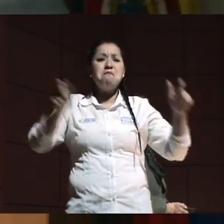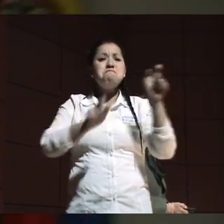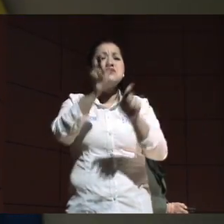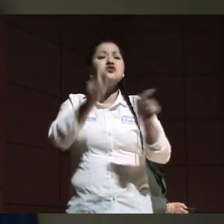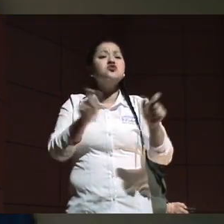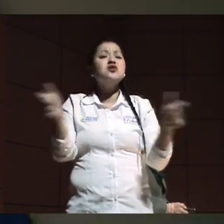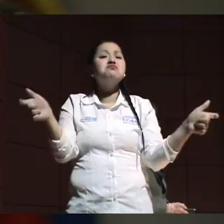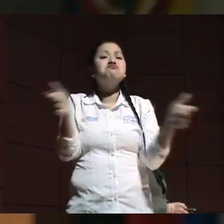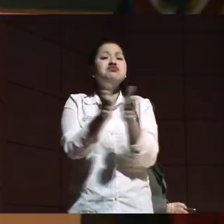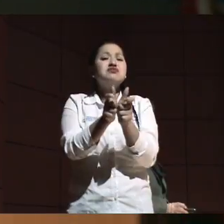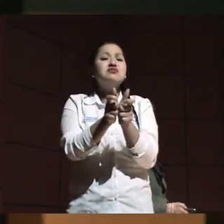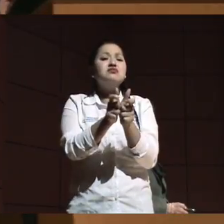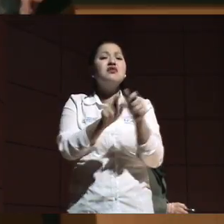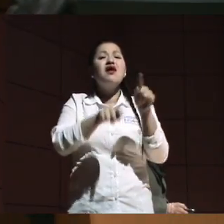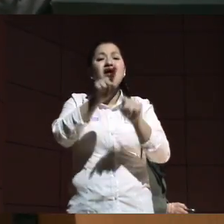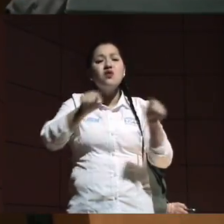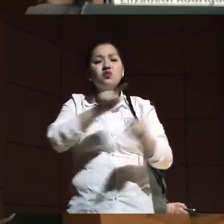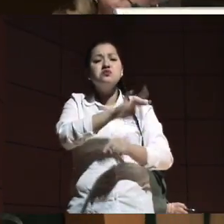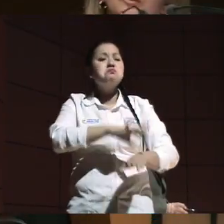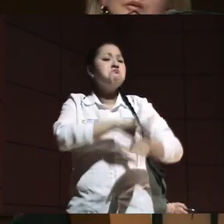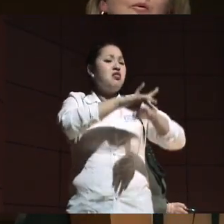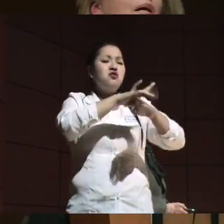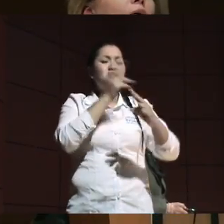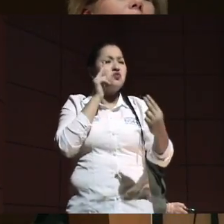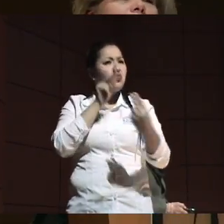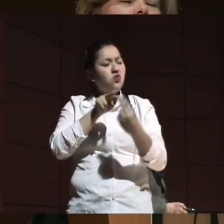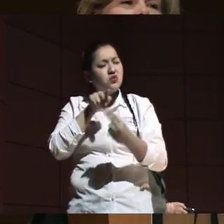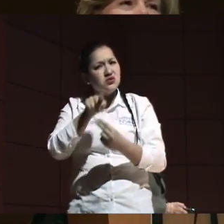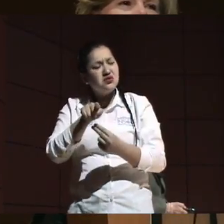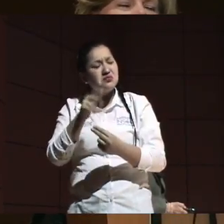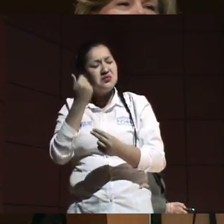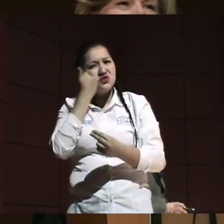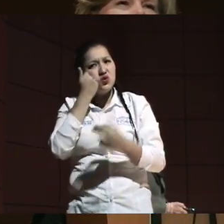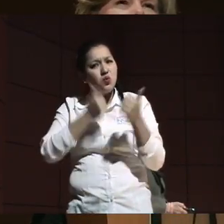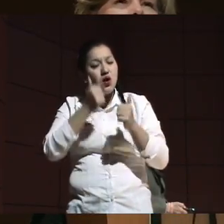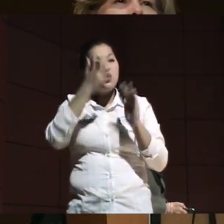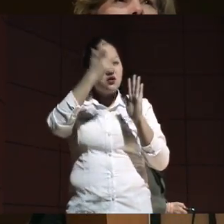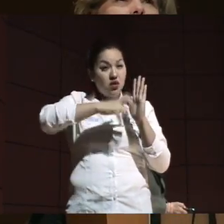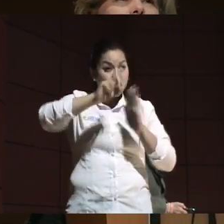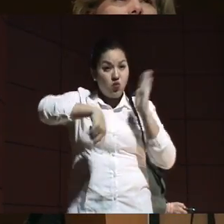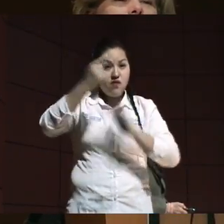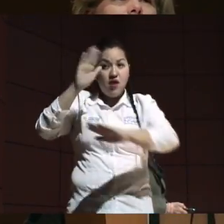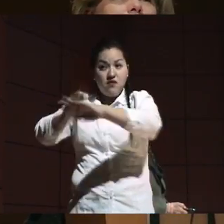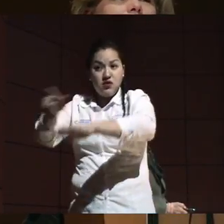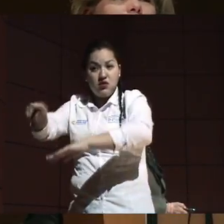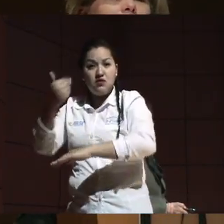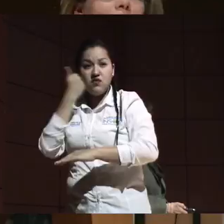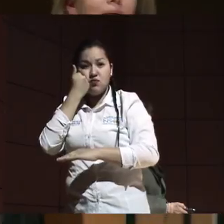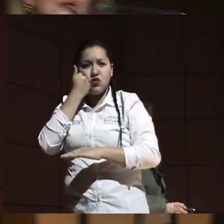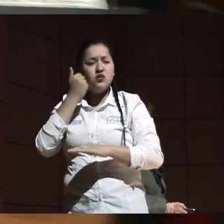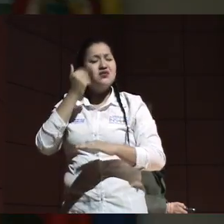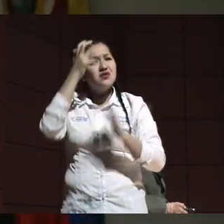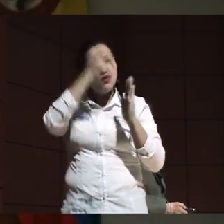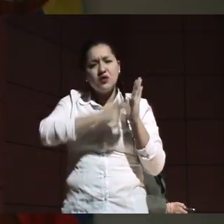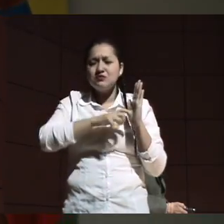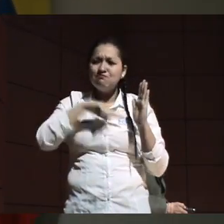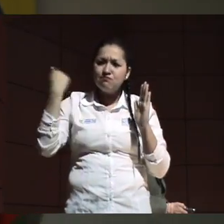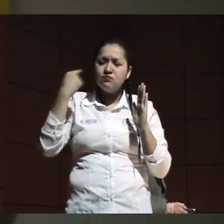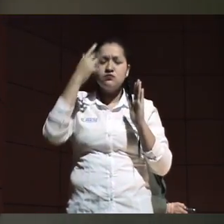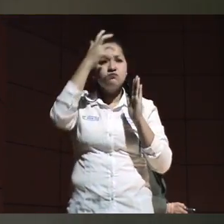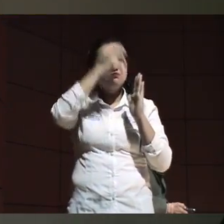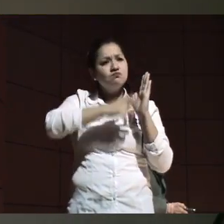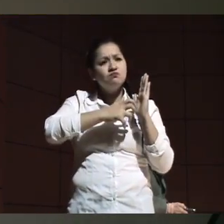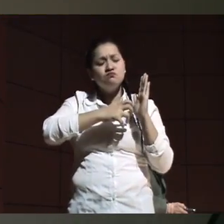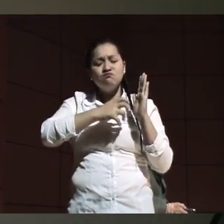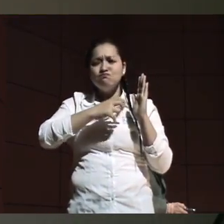parte médica. El diagnóstico es un poquito demorado para llegar y los médicos también por la falta de conocimiento